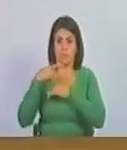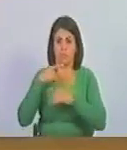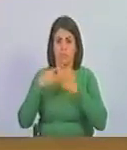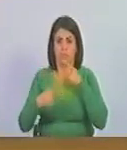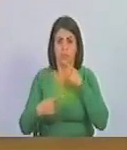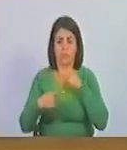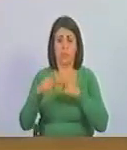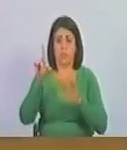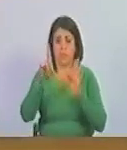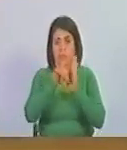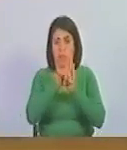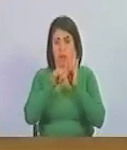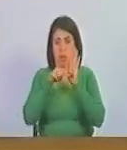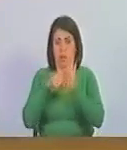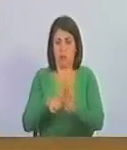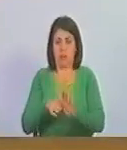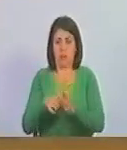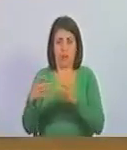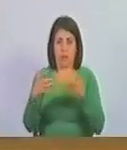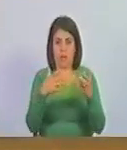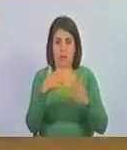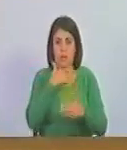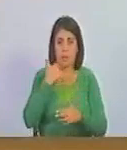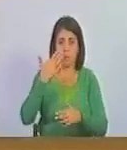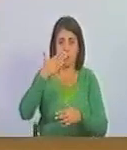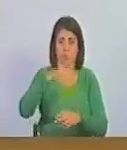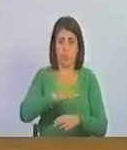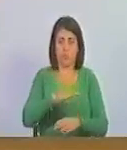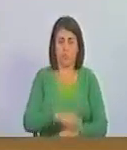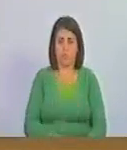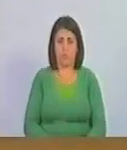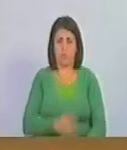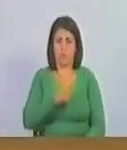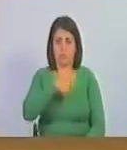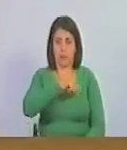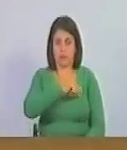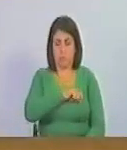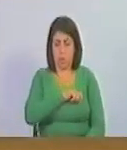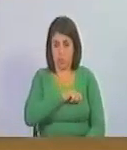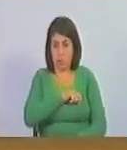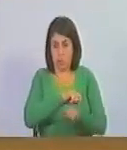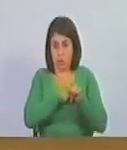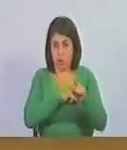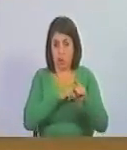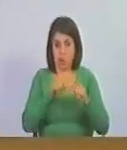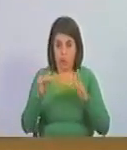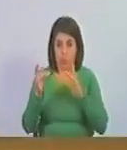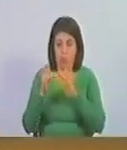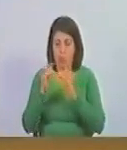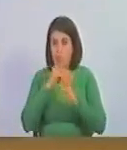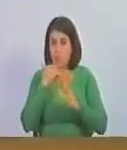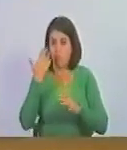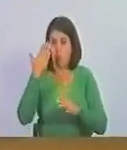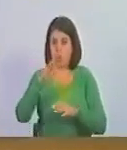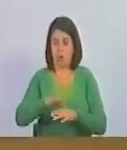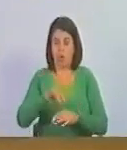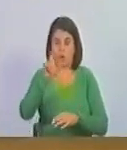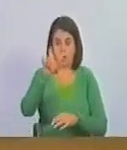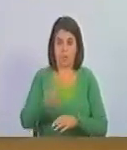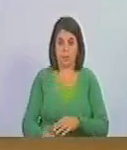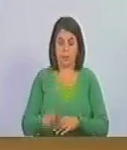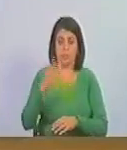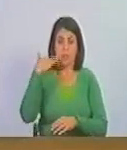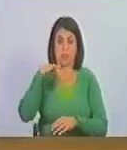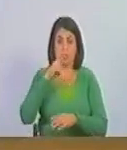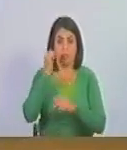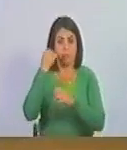en el decreto de guerra-muerte. Españoles y canarios, contactos con la muerte, aún